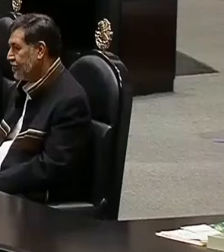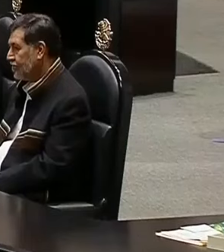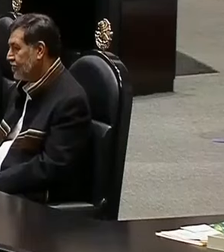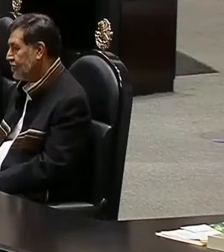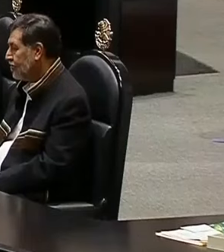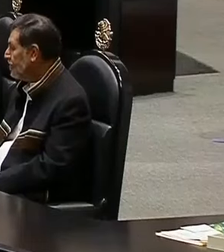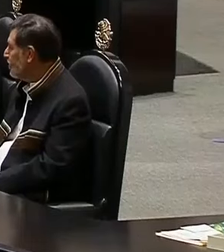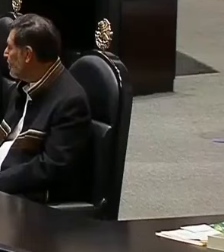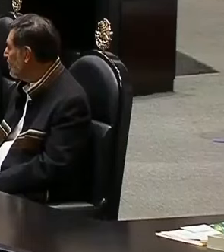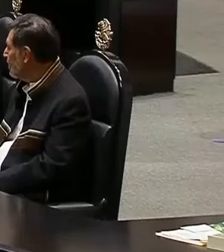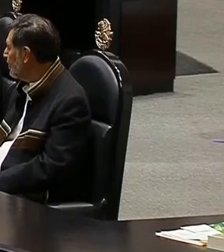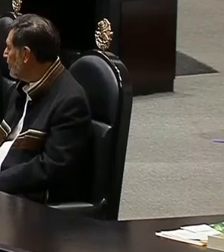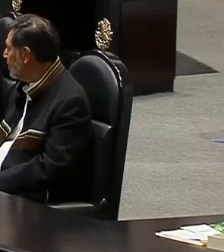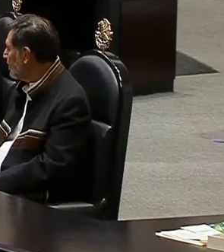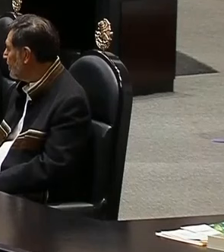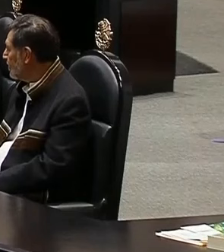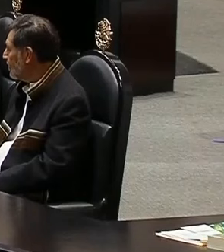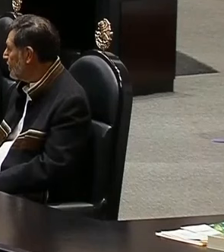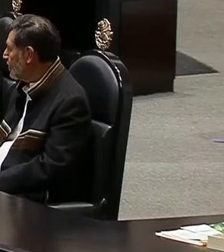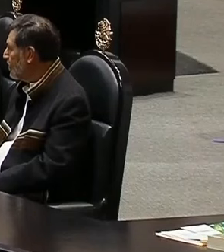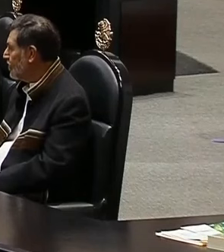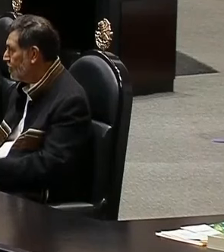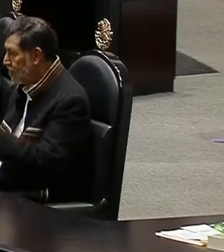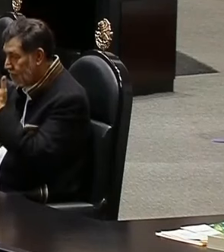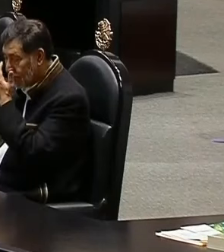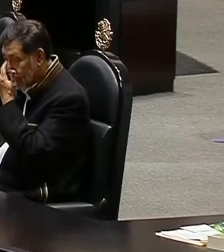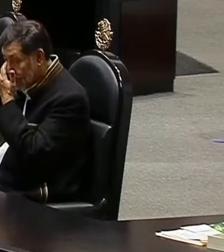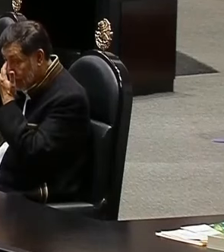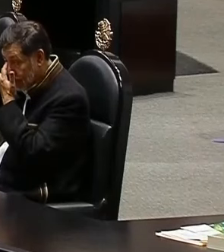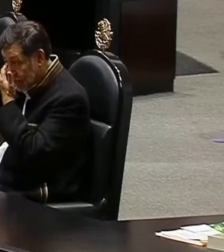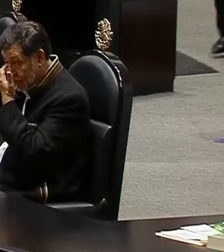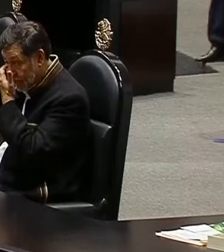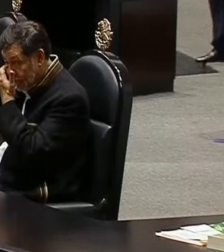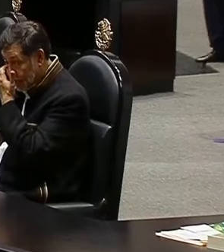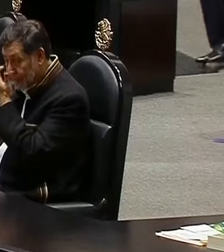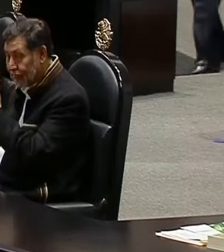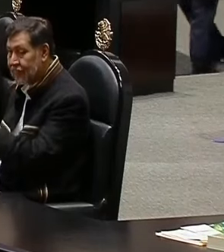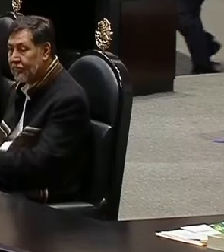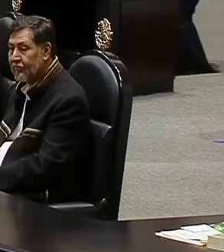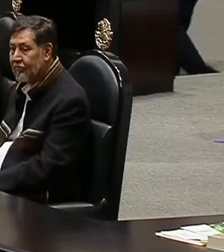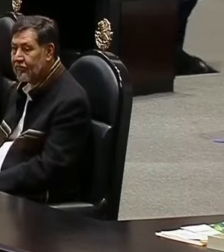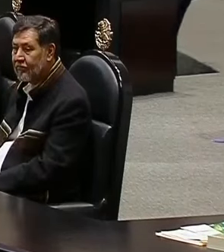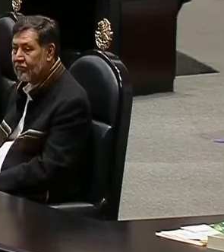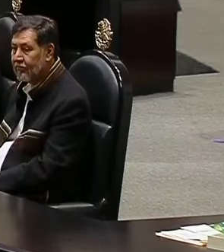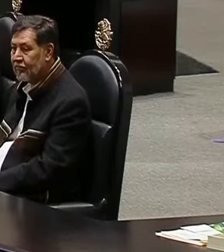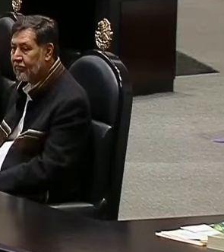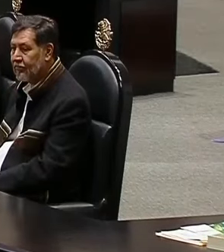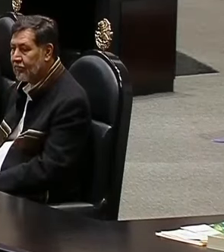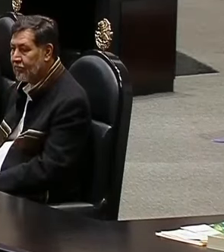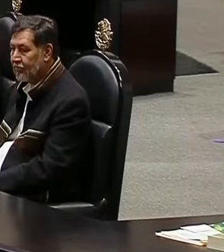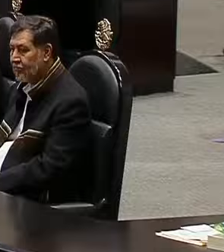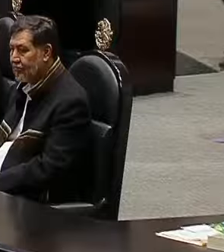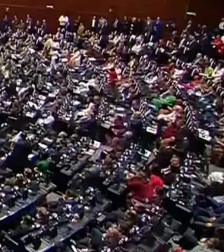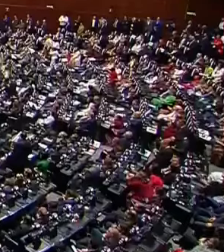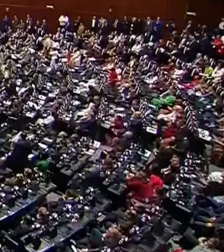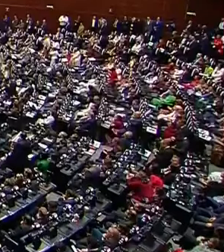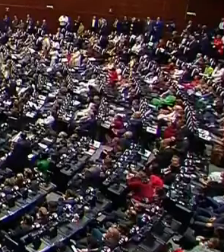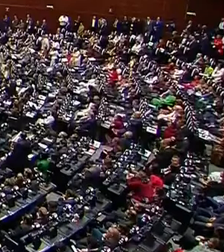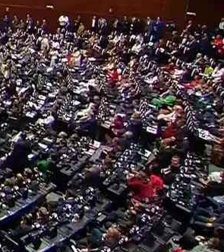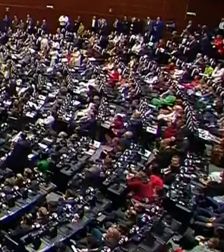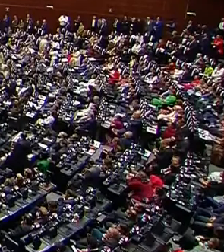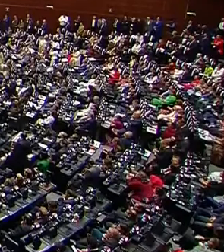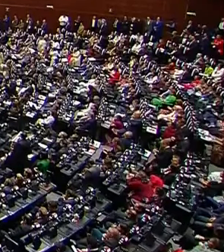Tecnificaremos más de 200 mil hectáreas de riego y desarrollaremos proyectos estratégicos para el